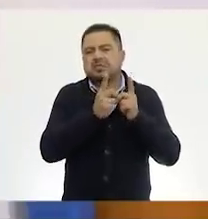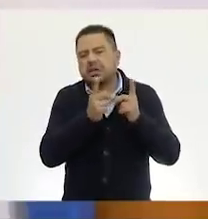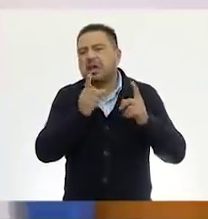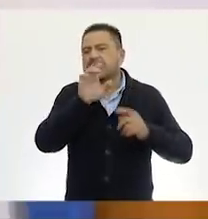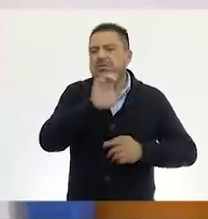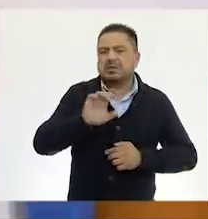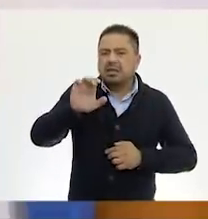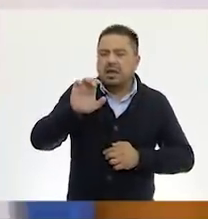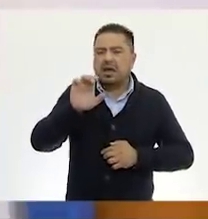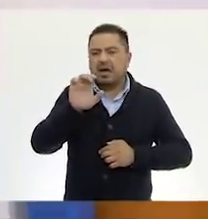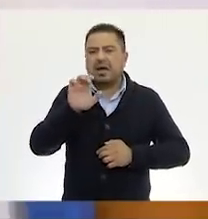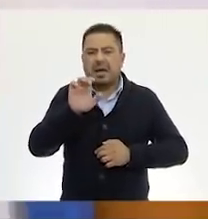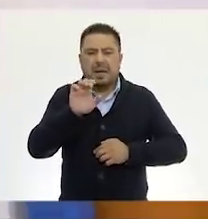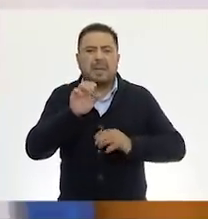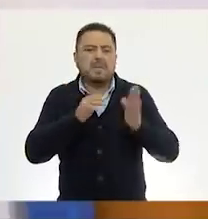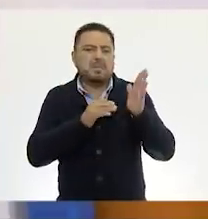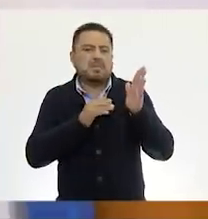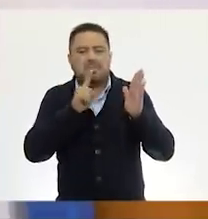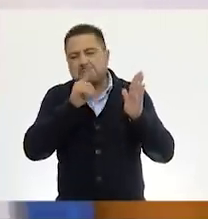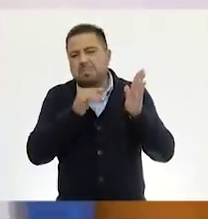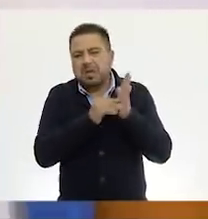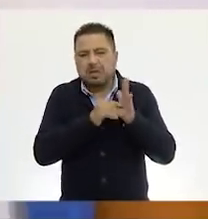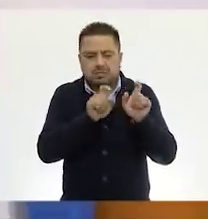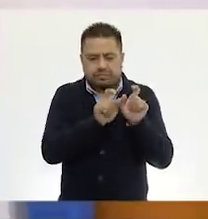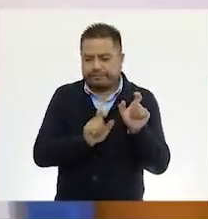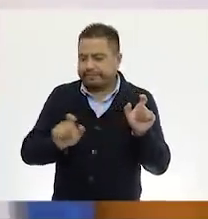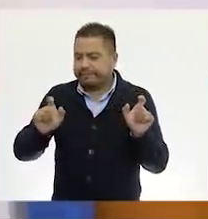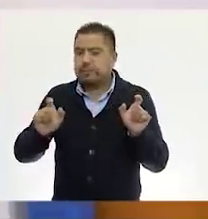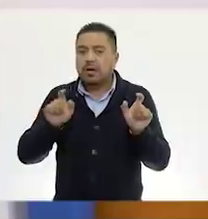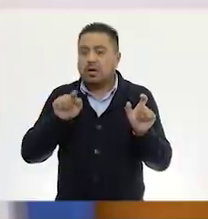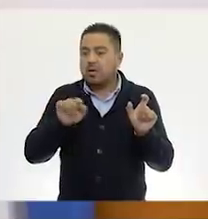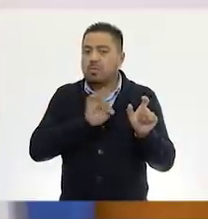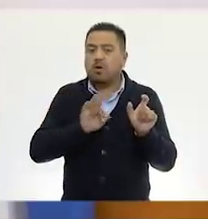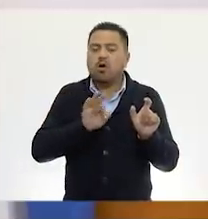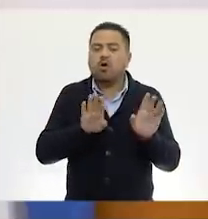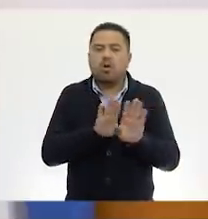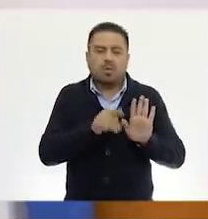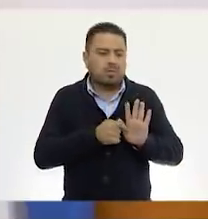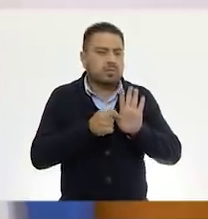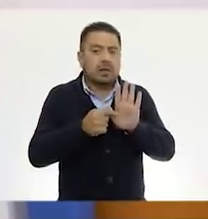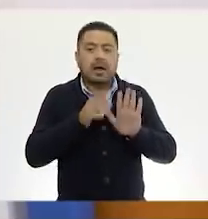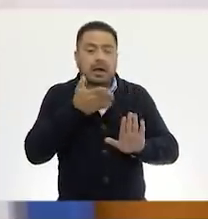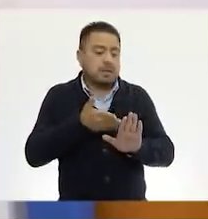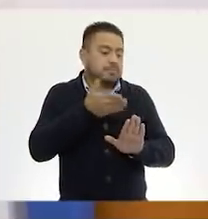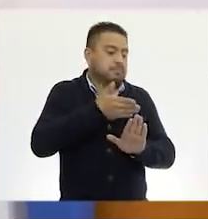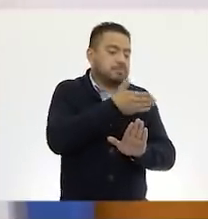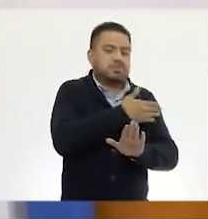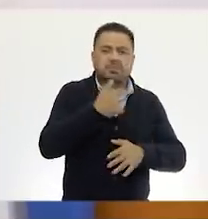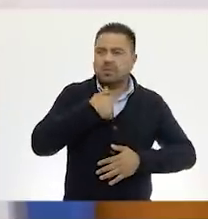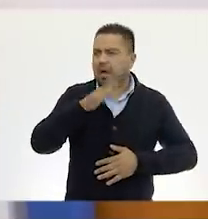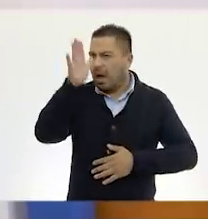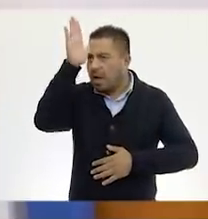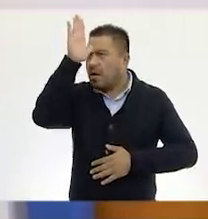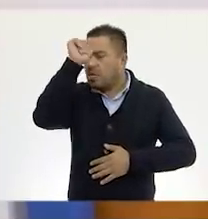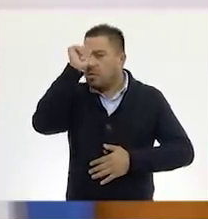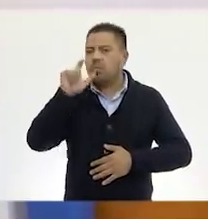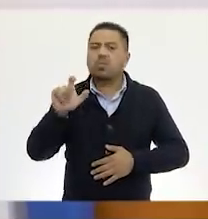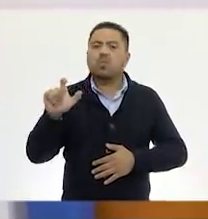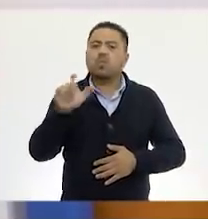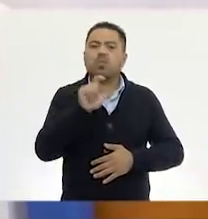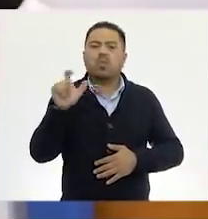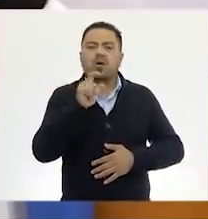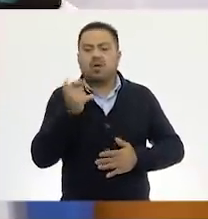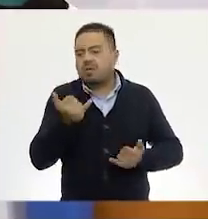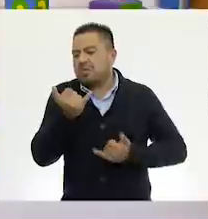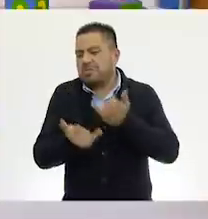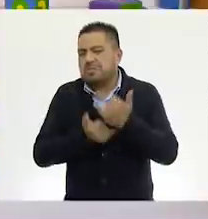unidades de millar y cómo nosotros los podemos presentar. Anteriormente yo recuerdo cuando llegaba